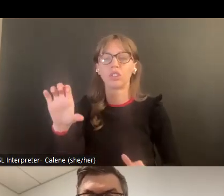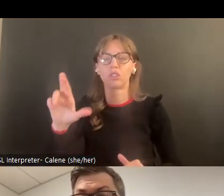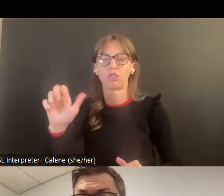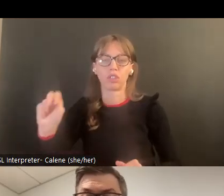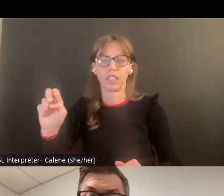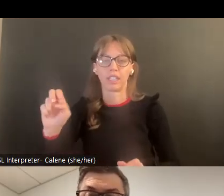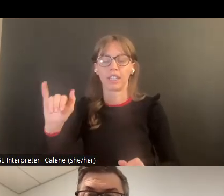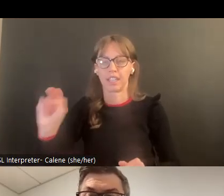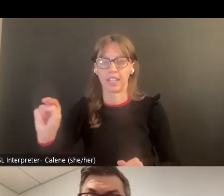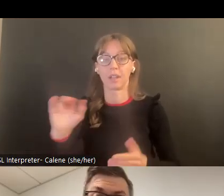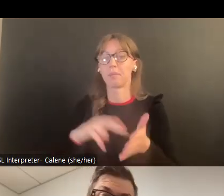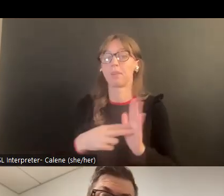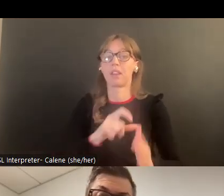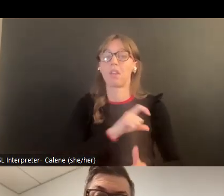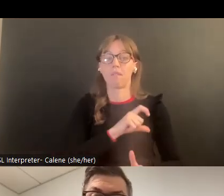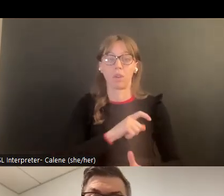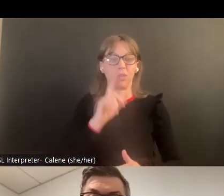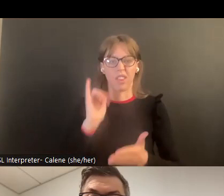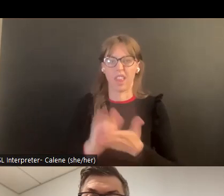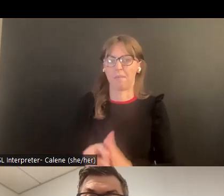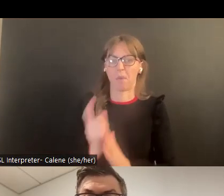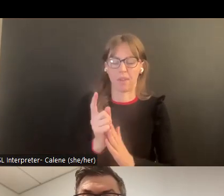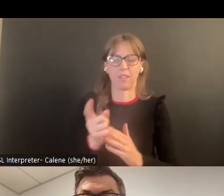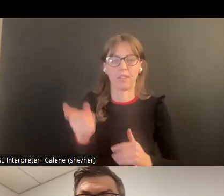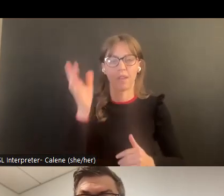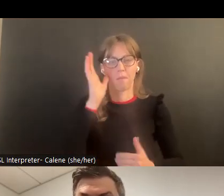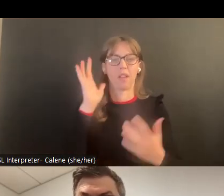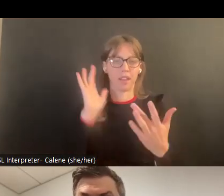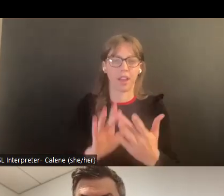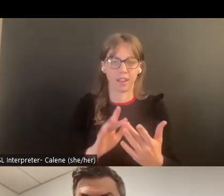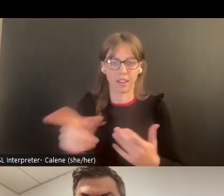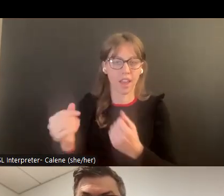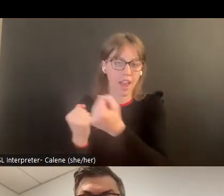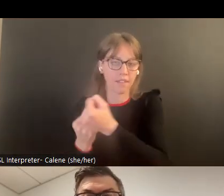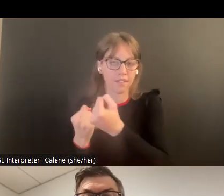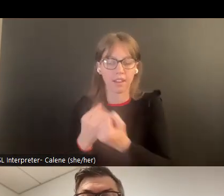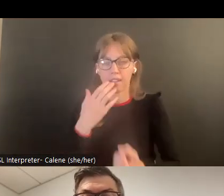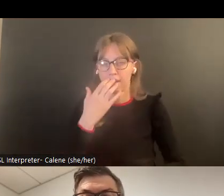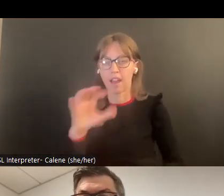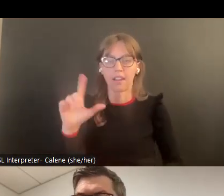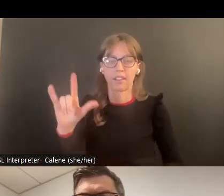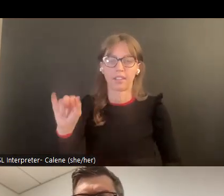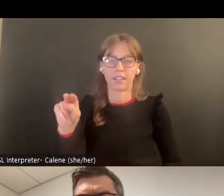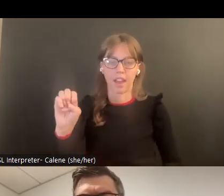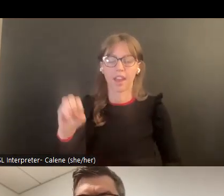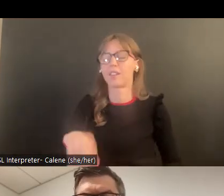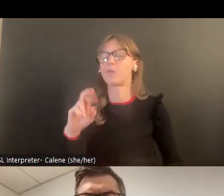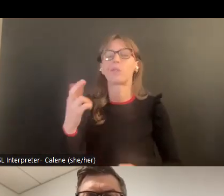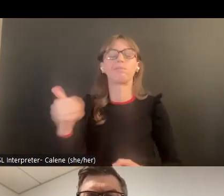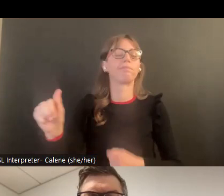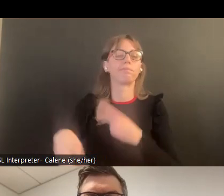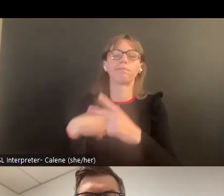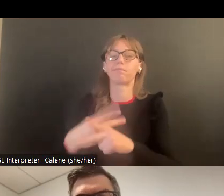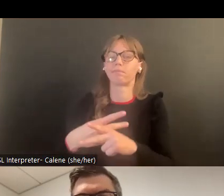que digan sí a alguno con esos cuatro cuentos, sería parte ingresado para parte del